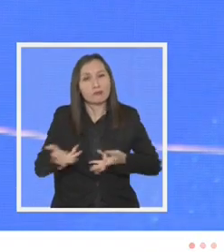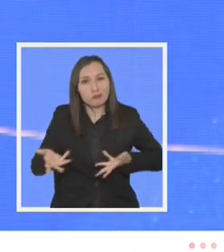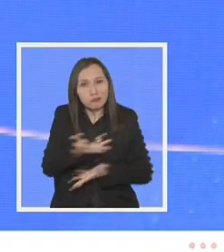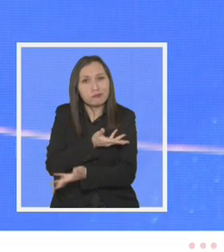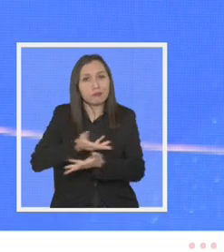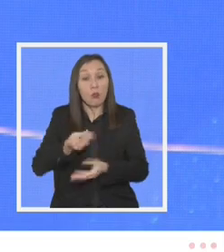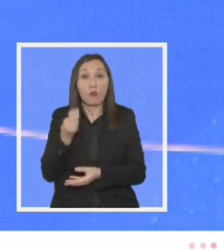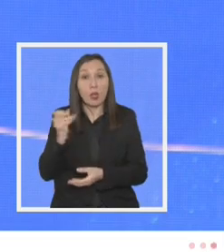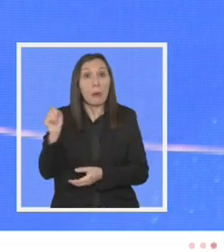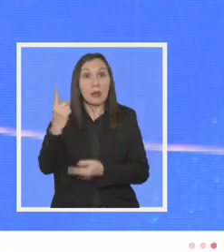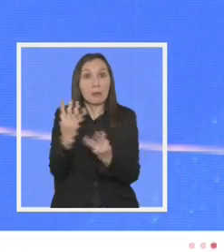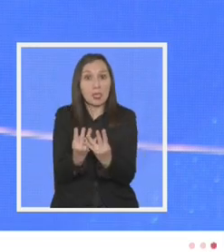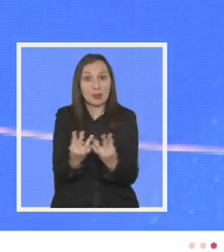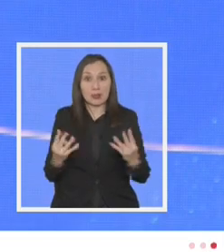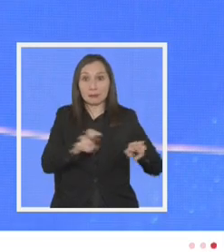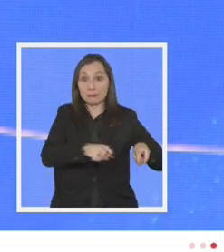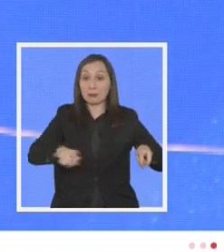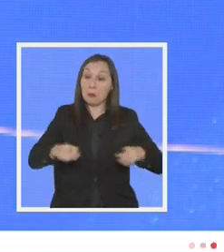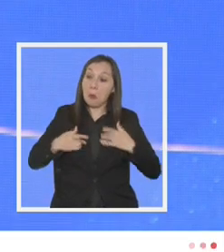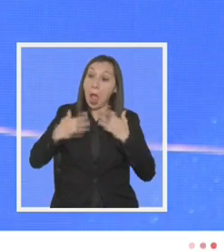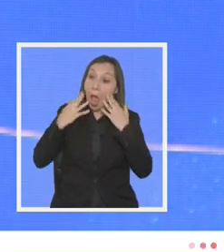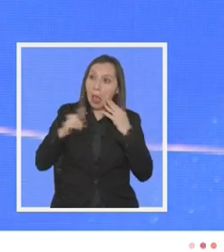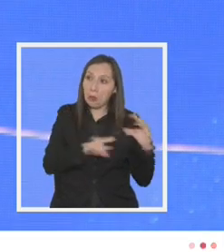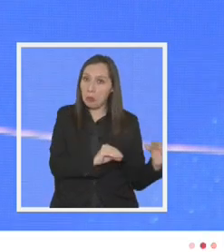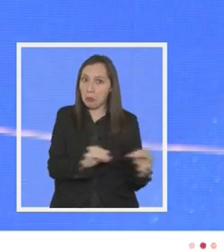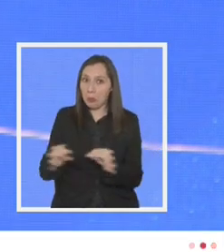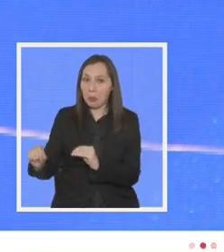dando ahí de hecho en la primera fila me alegro